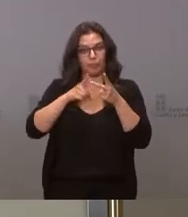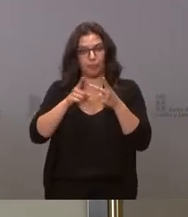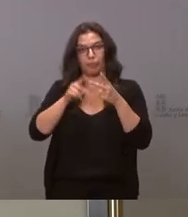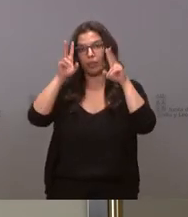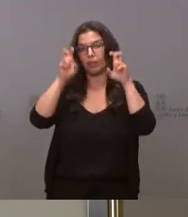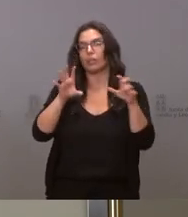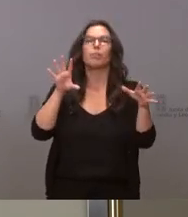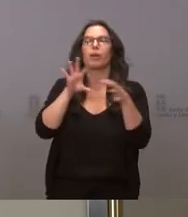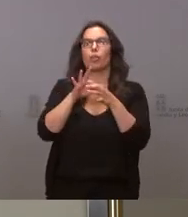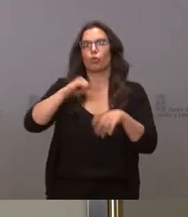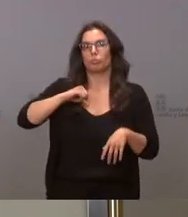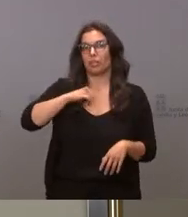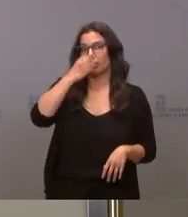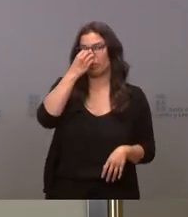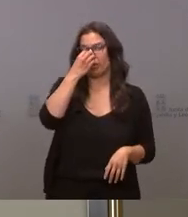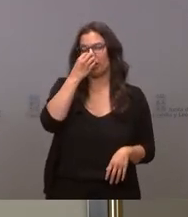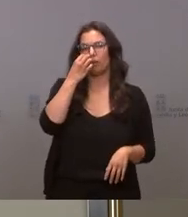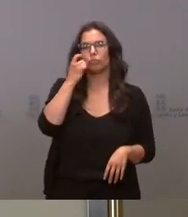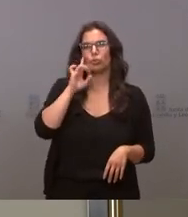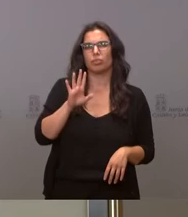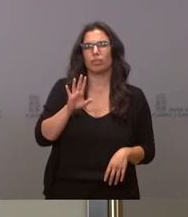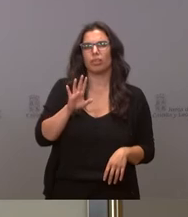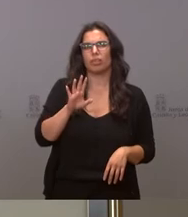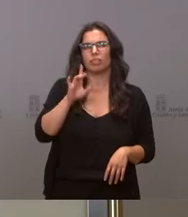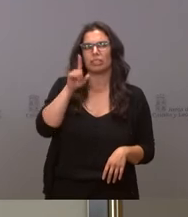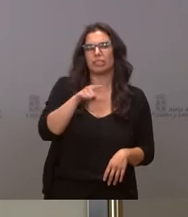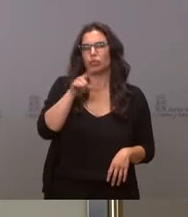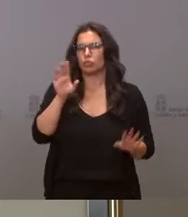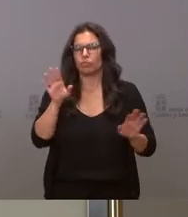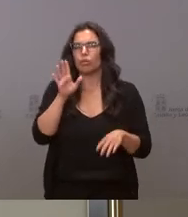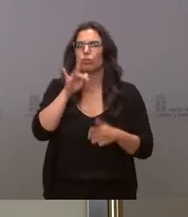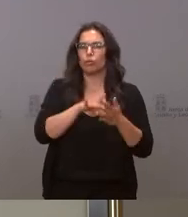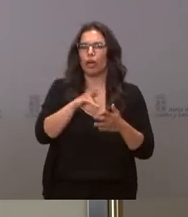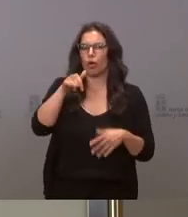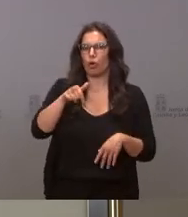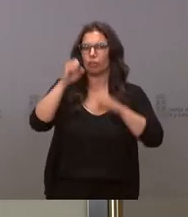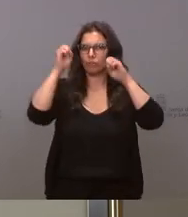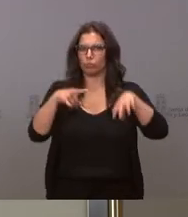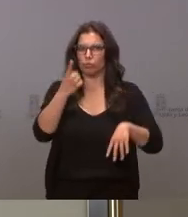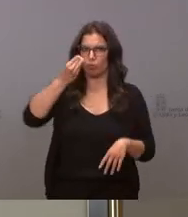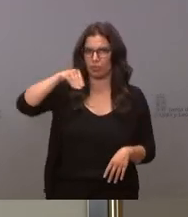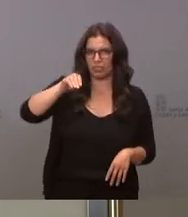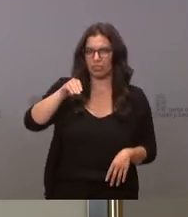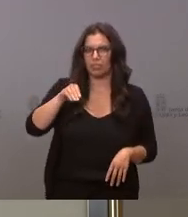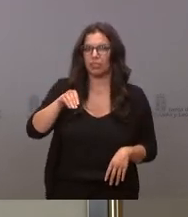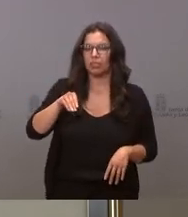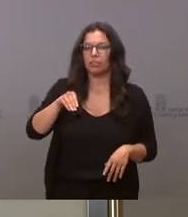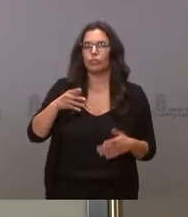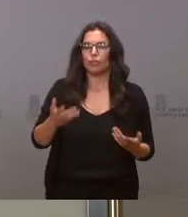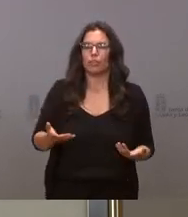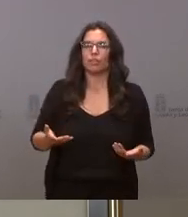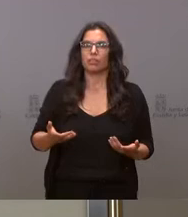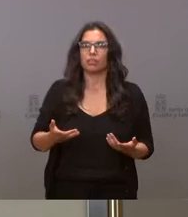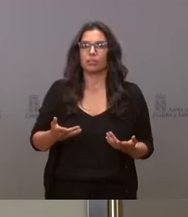al tema de Medina no sé si es así o no pero parece que ha habido una nueva dimisión cómo se está procediendo a